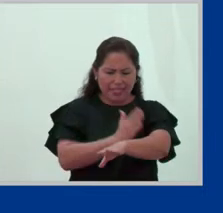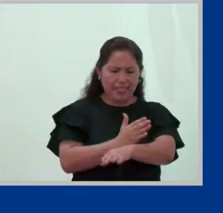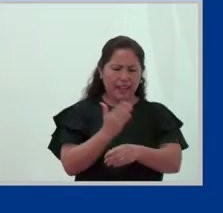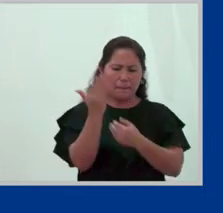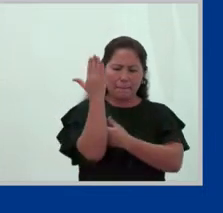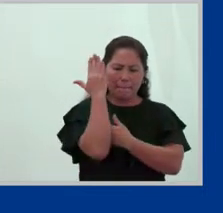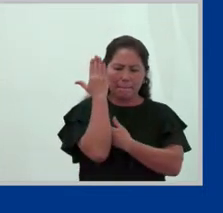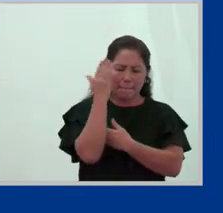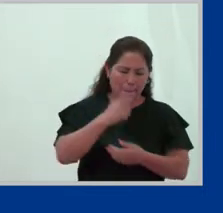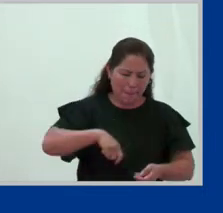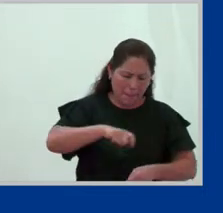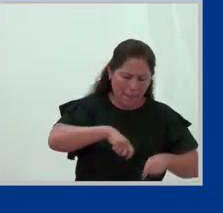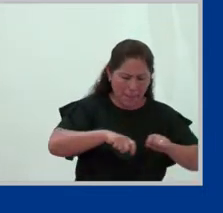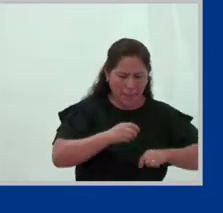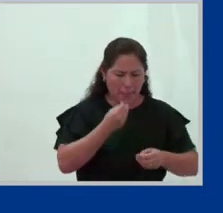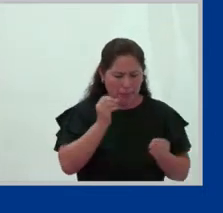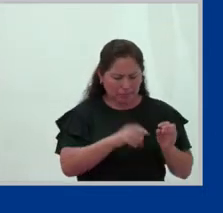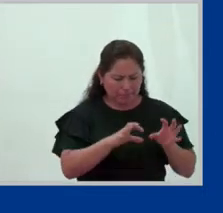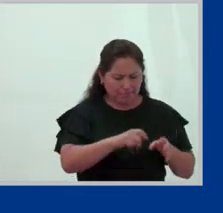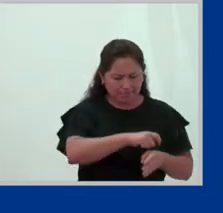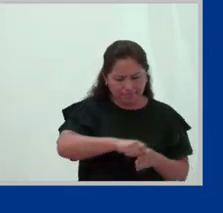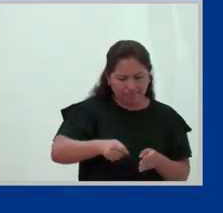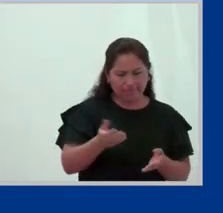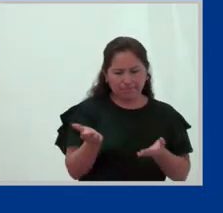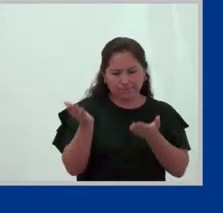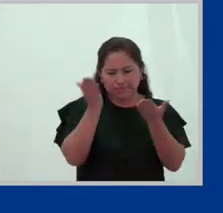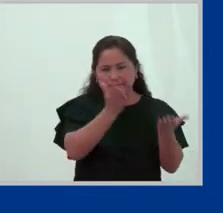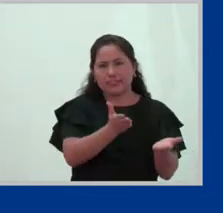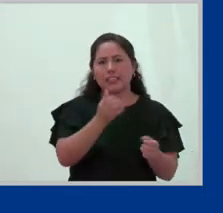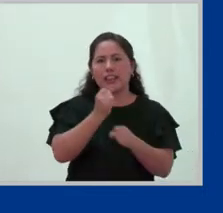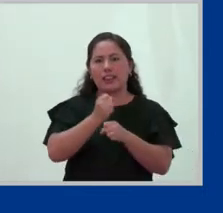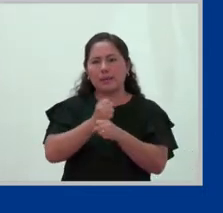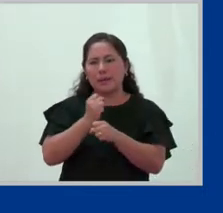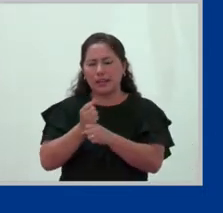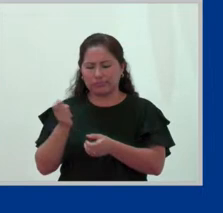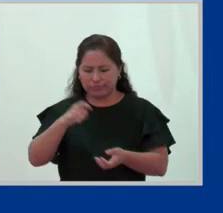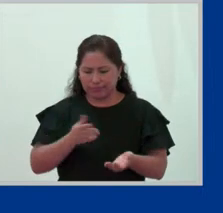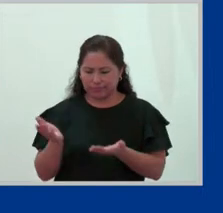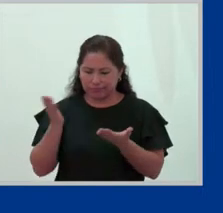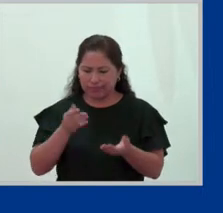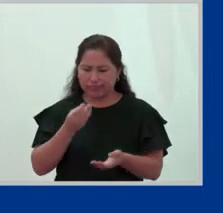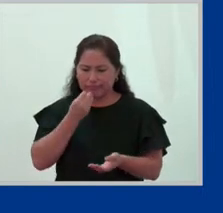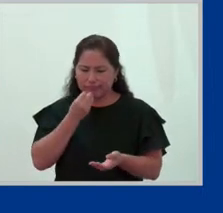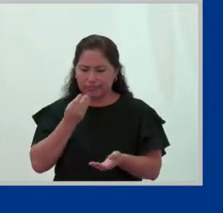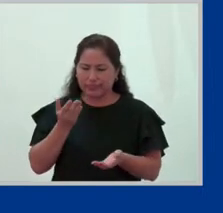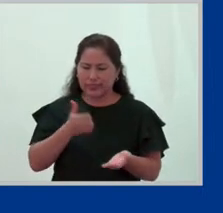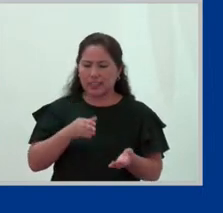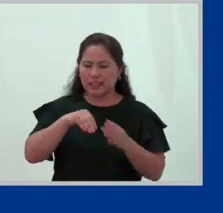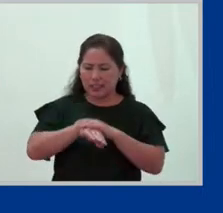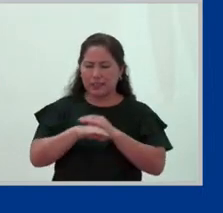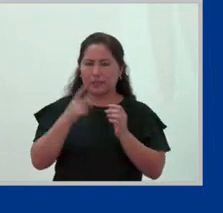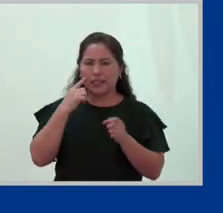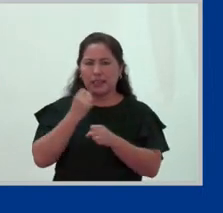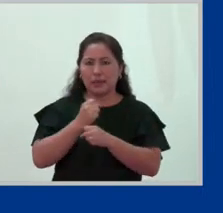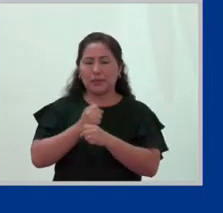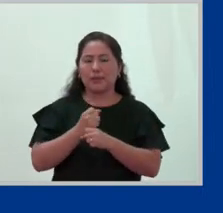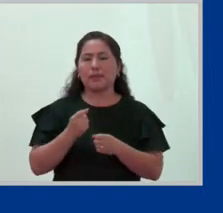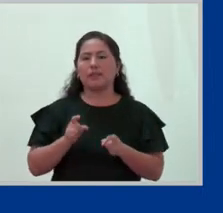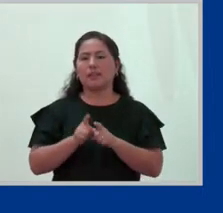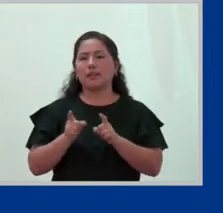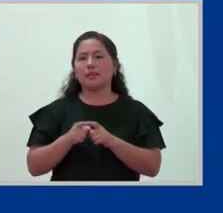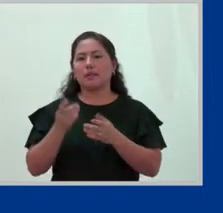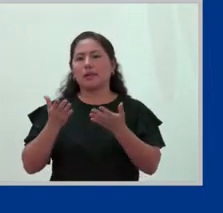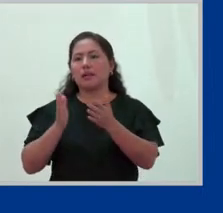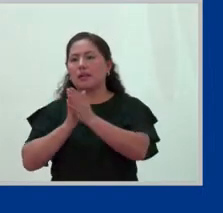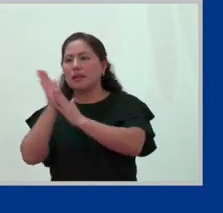mañana, los pusimos en lonchera y los hemos traído al trabajo, o quizá los hemos diligenciado yendo a